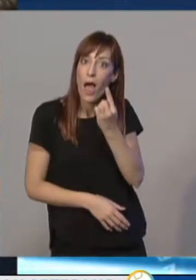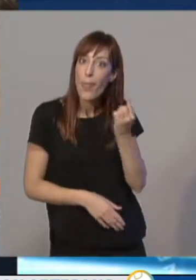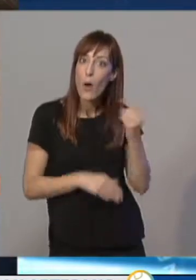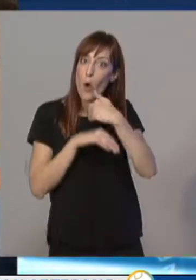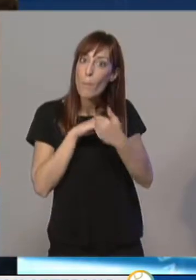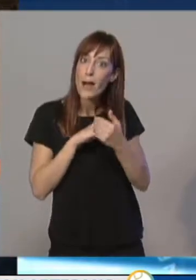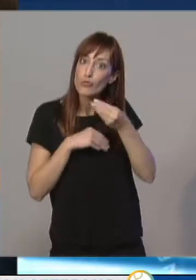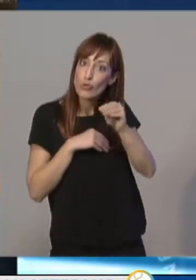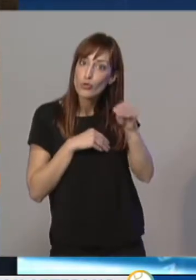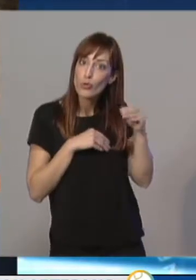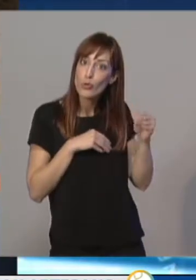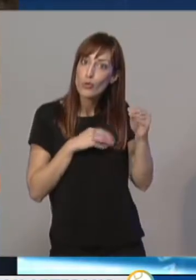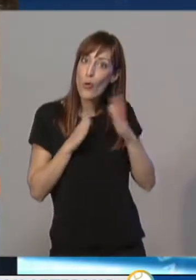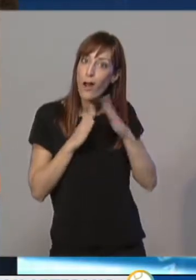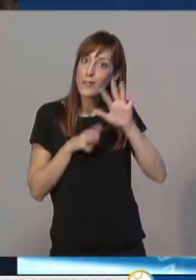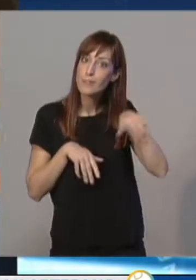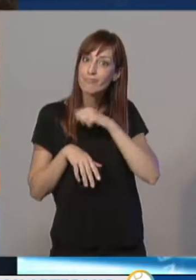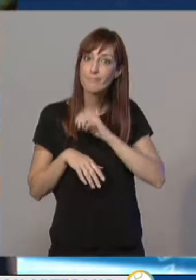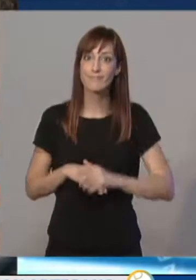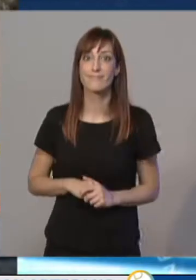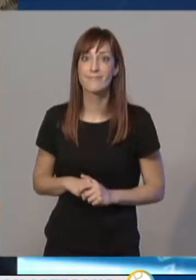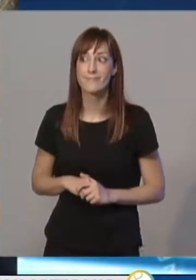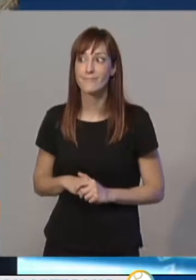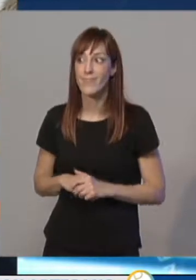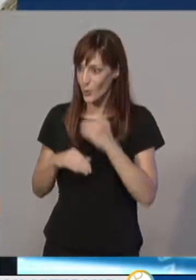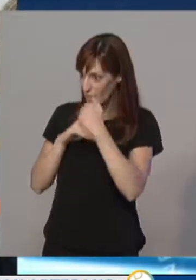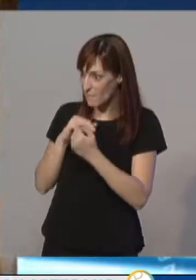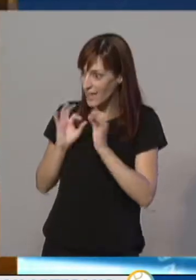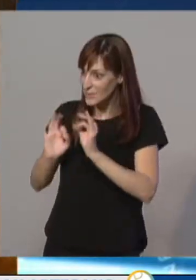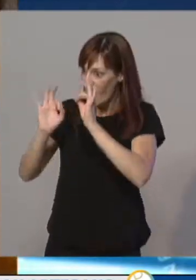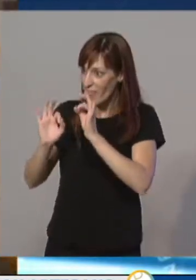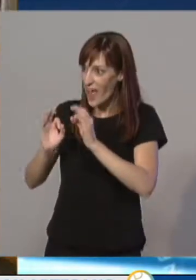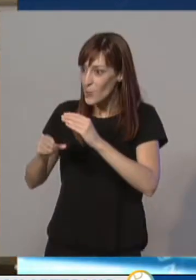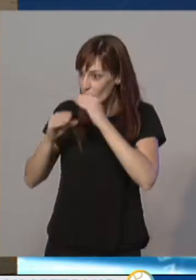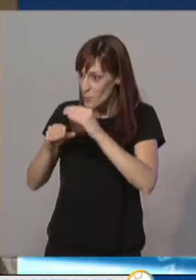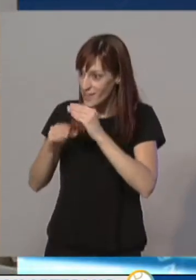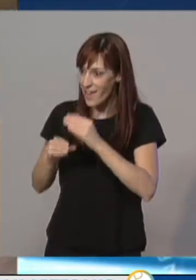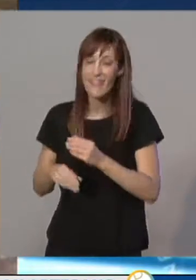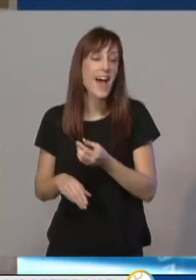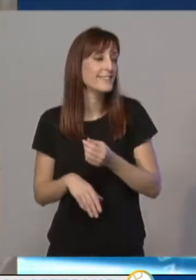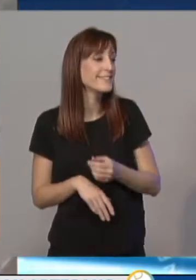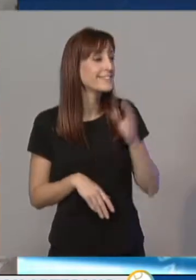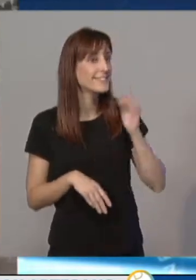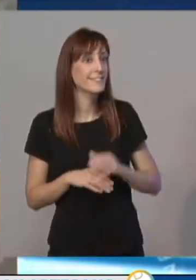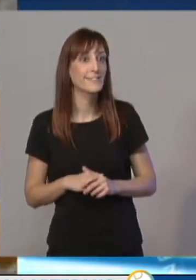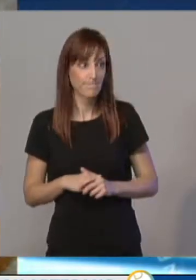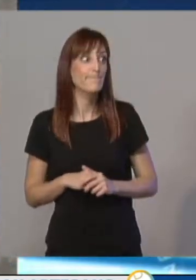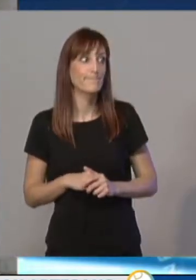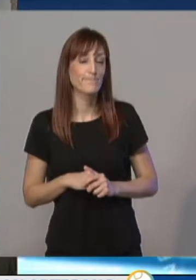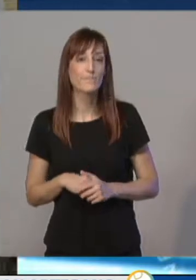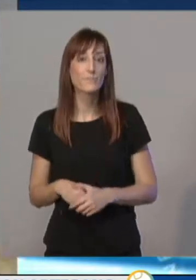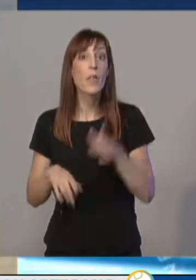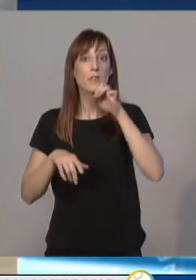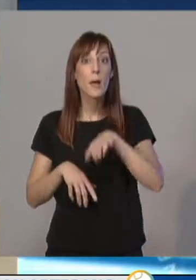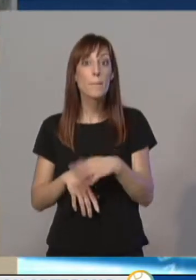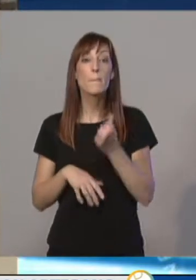Habrá que hacer una buena merienda con ese pan, ¿no? Tan especial. Esta iniciativa está cofinanciada por la Unión Europea. Cuenta con un